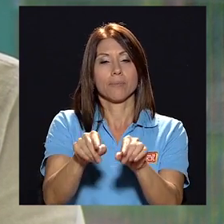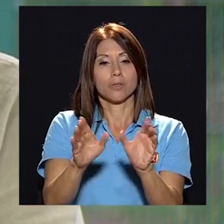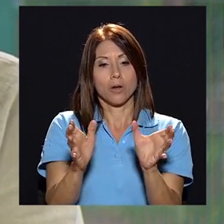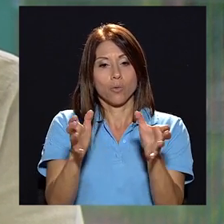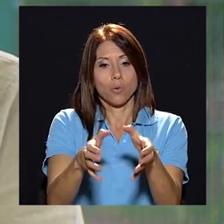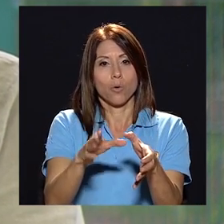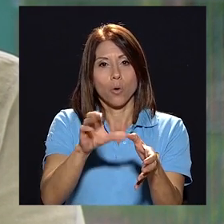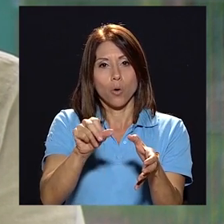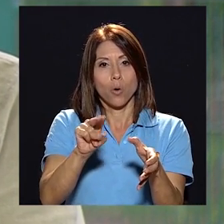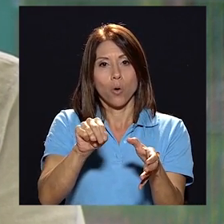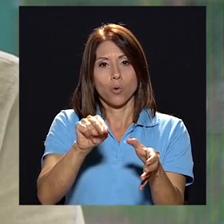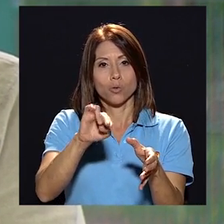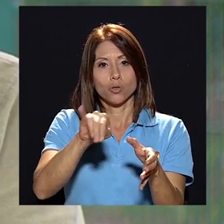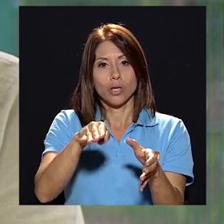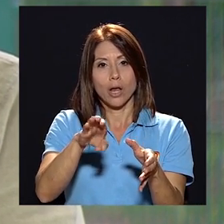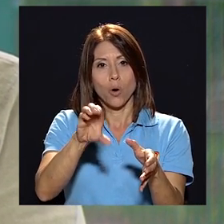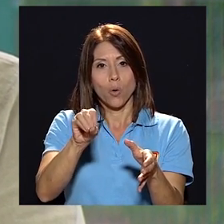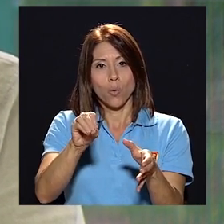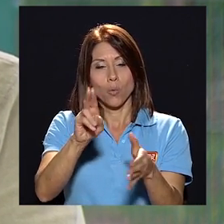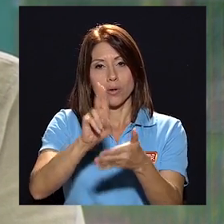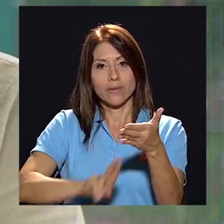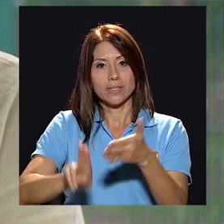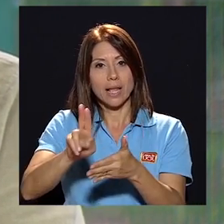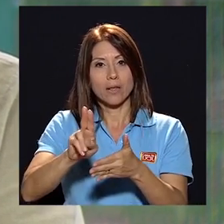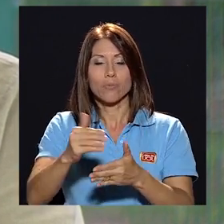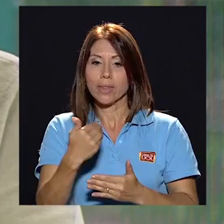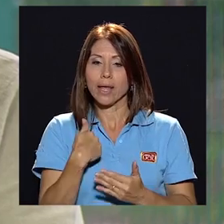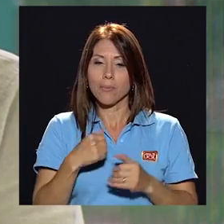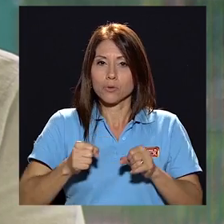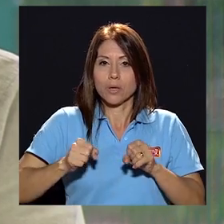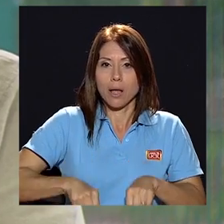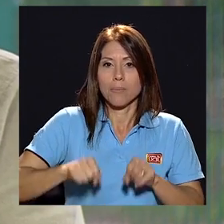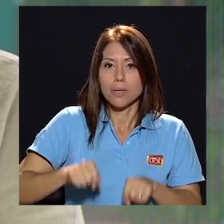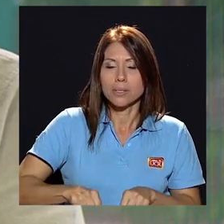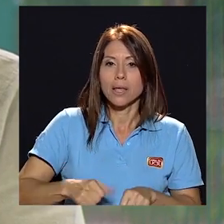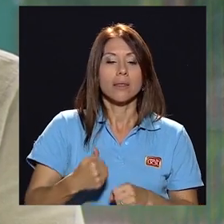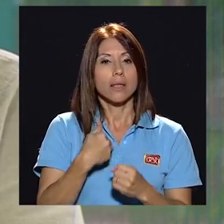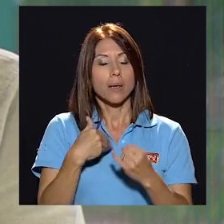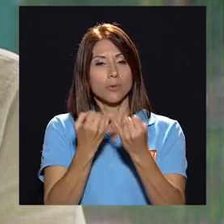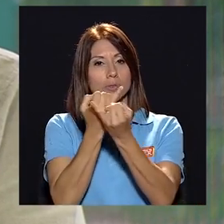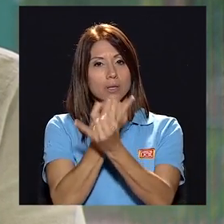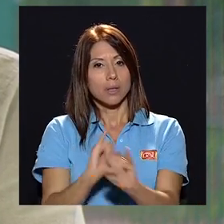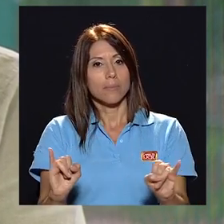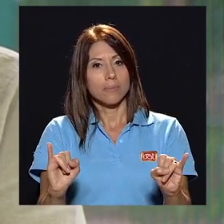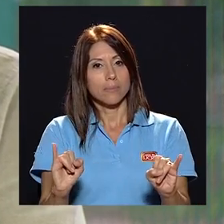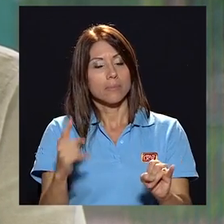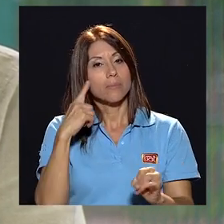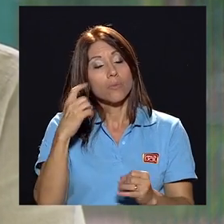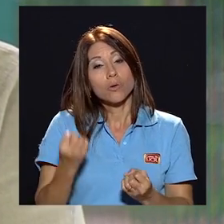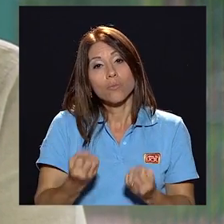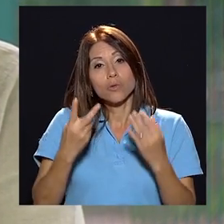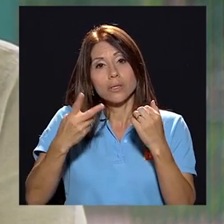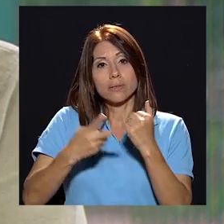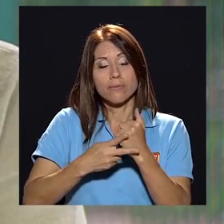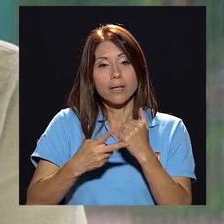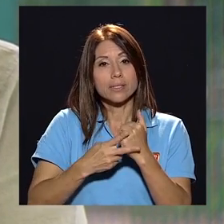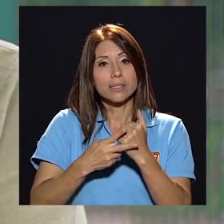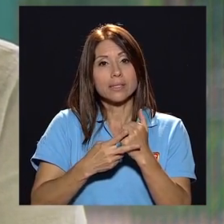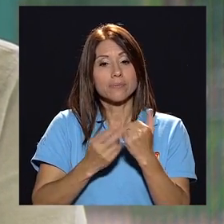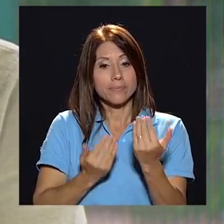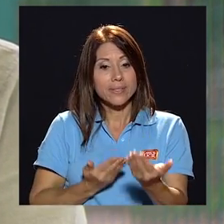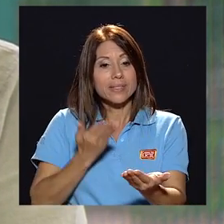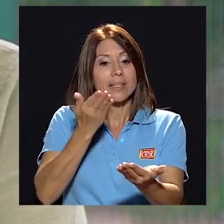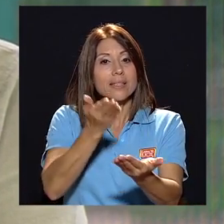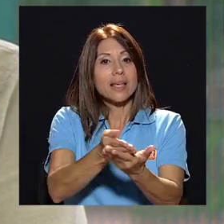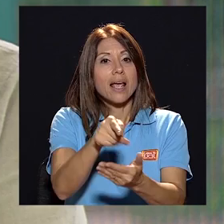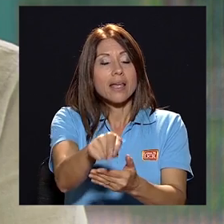universitario fundamentalmente tengamos capacidad tengamos independencia porque muchas veces se llega